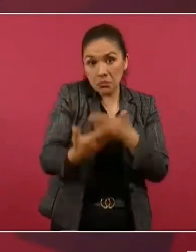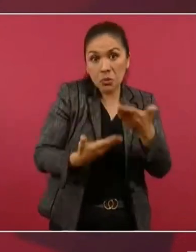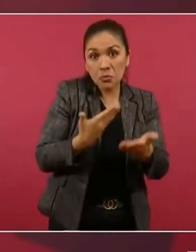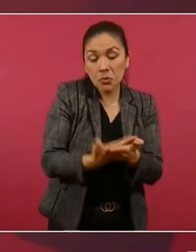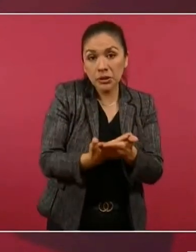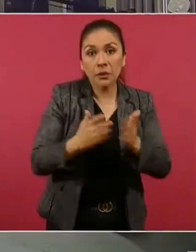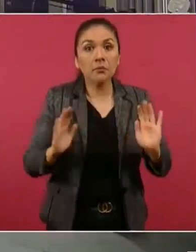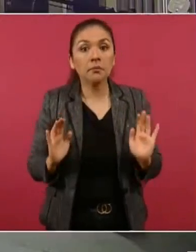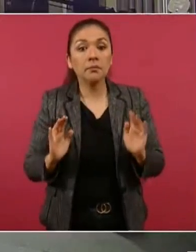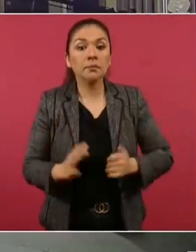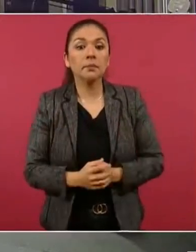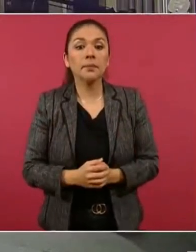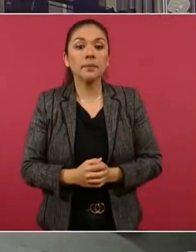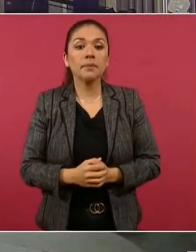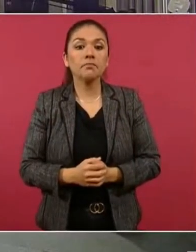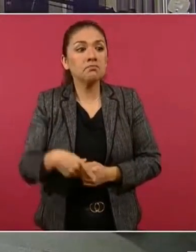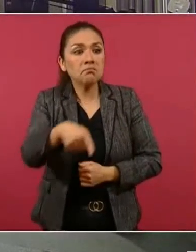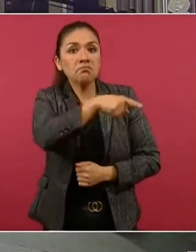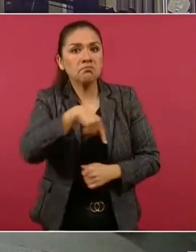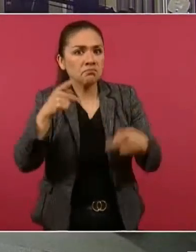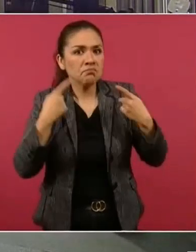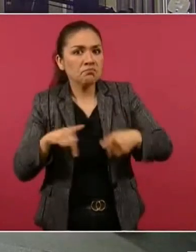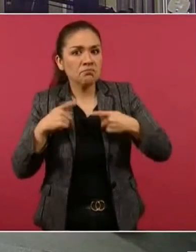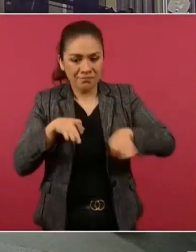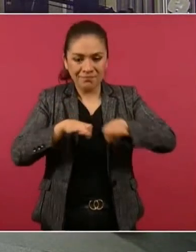y están contentos